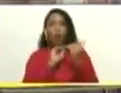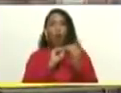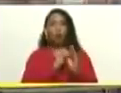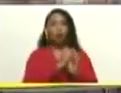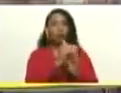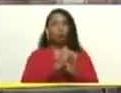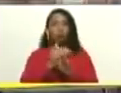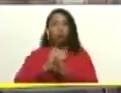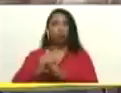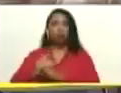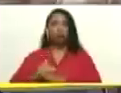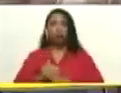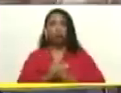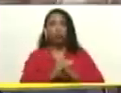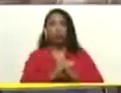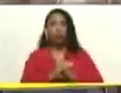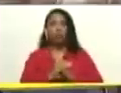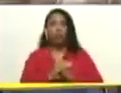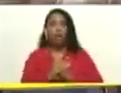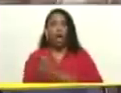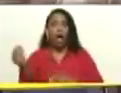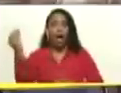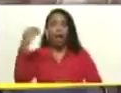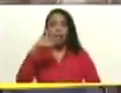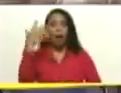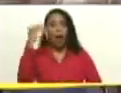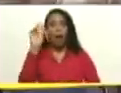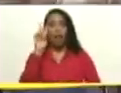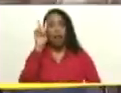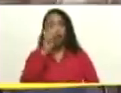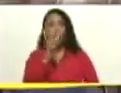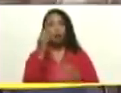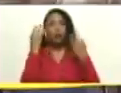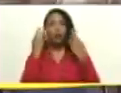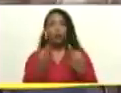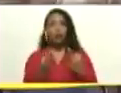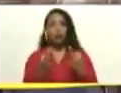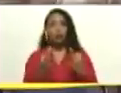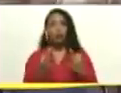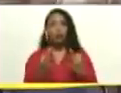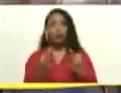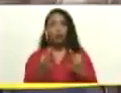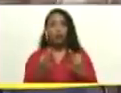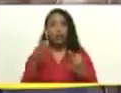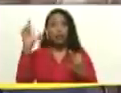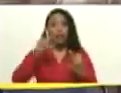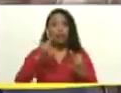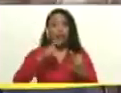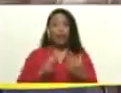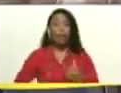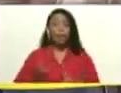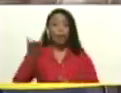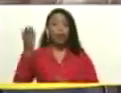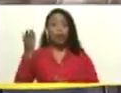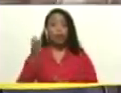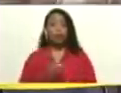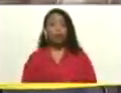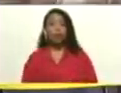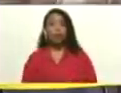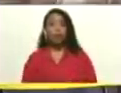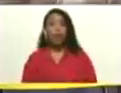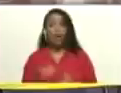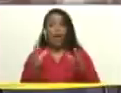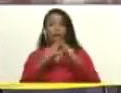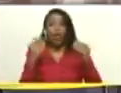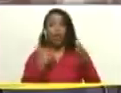compartida. Además, una visión justa, correcta, necesaria y todos